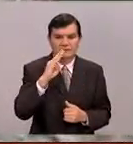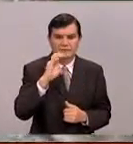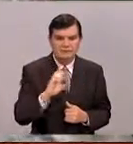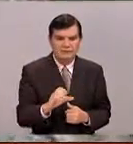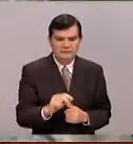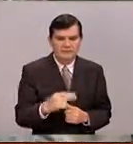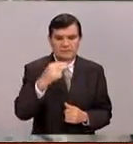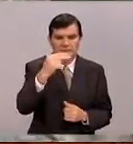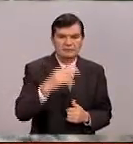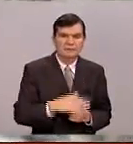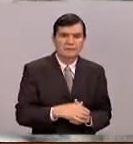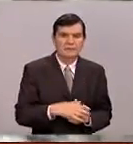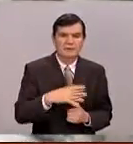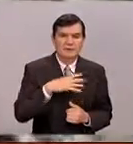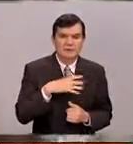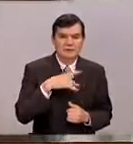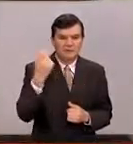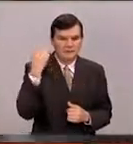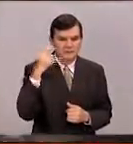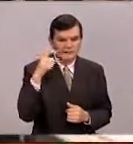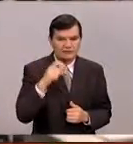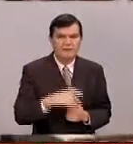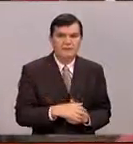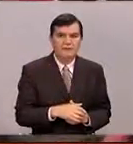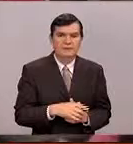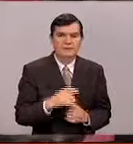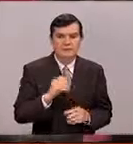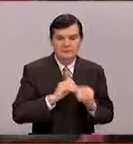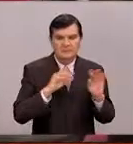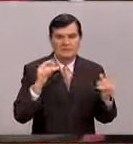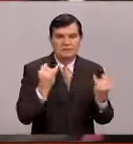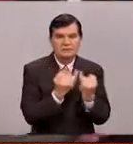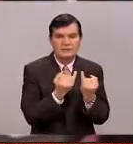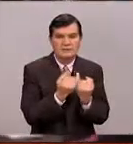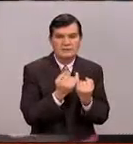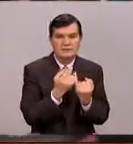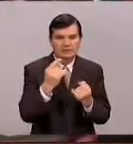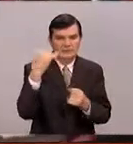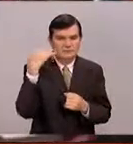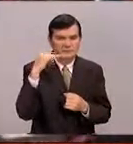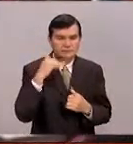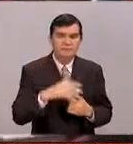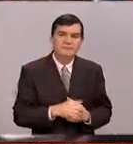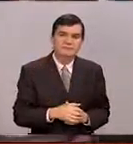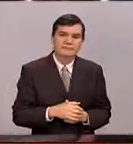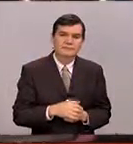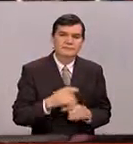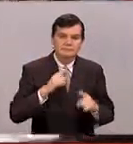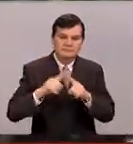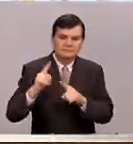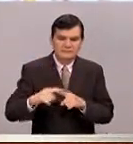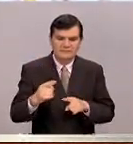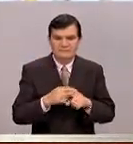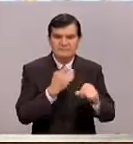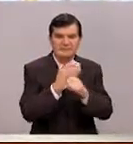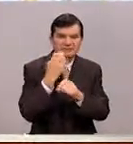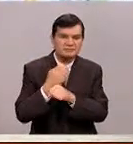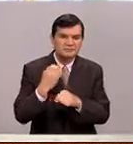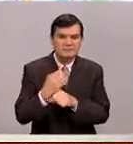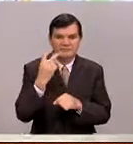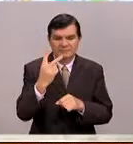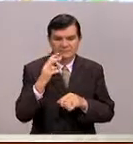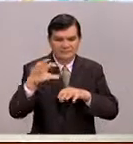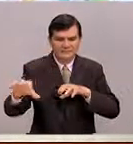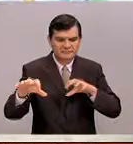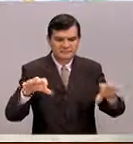California Norte, estamos en Querétaro y obviamente en Yucatán. En varios estados puede haber dos sedes,